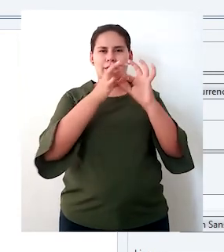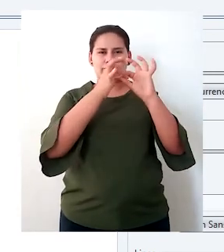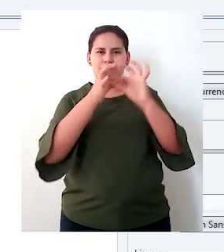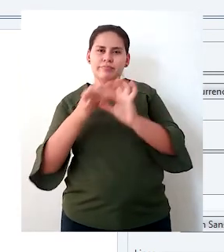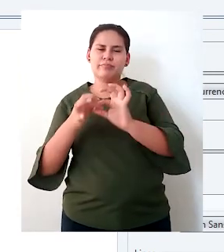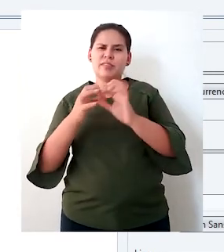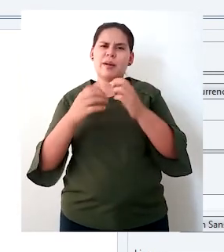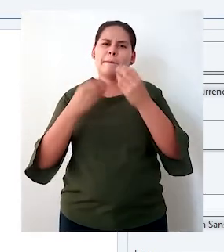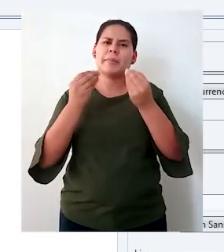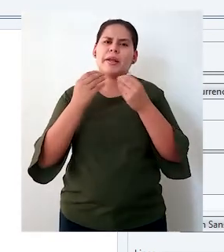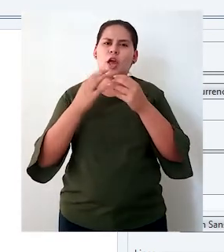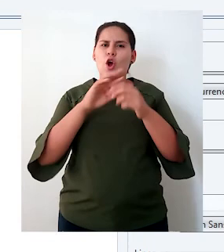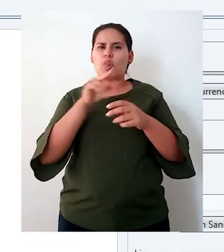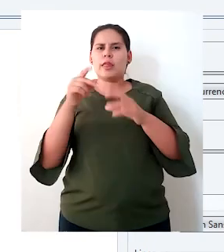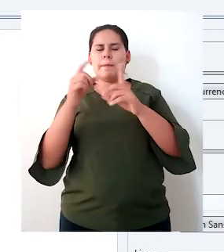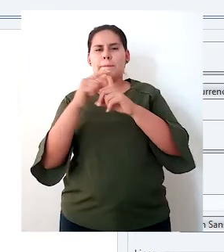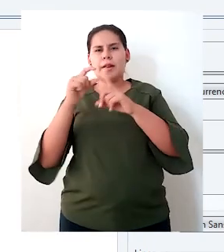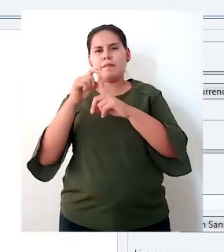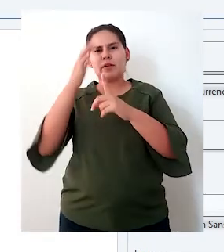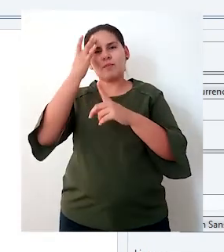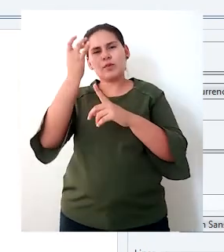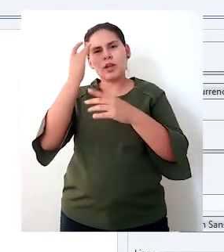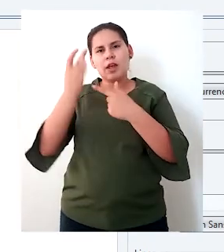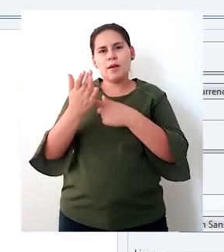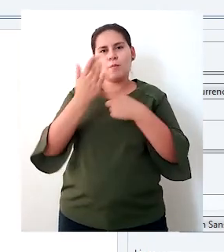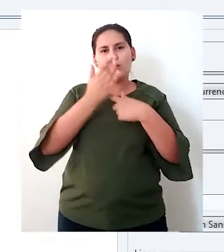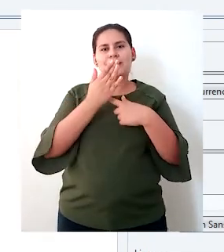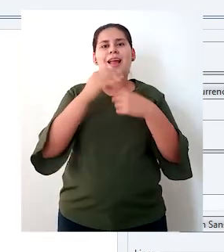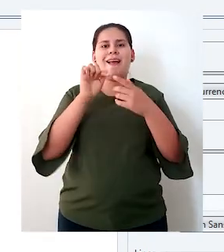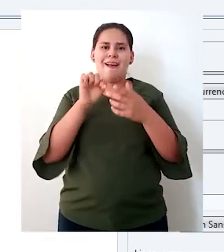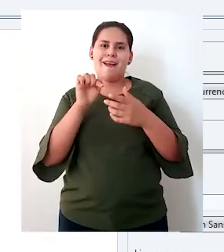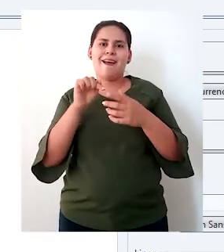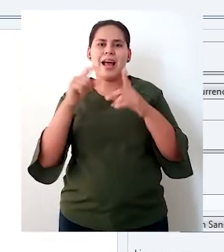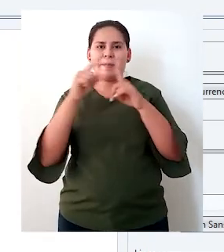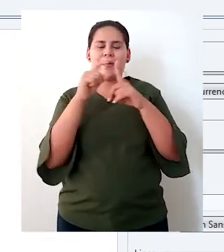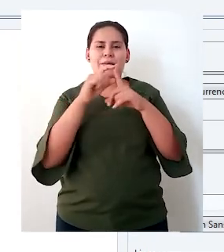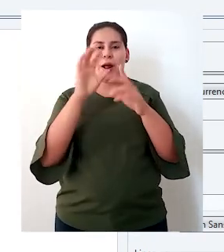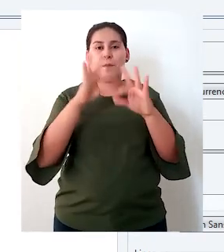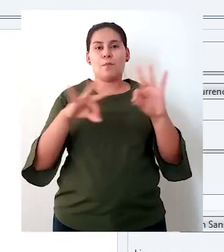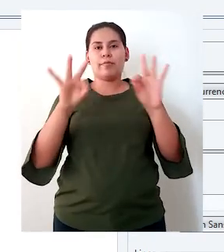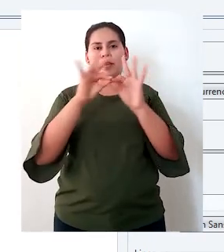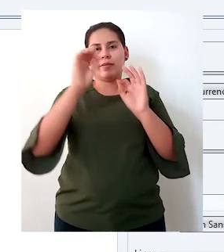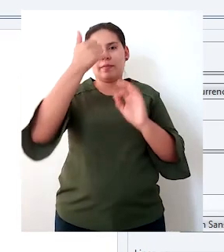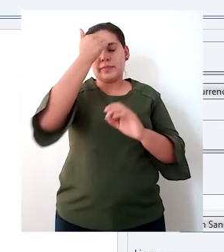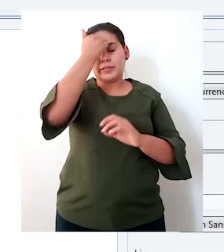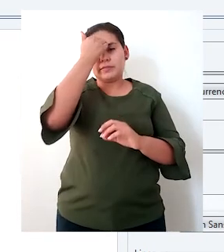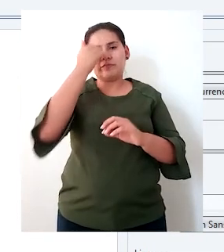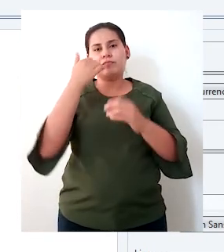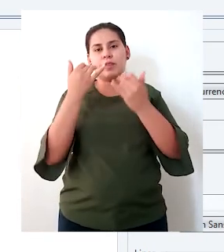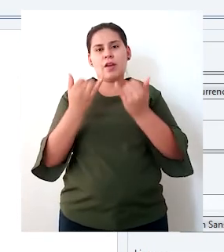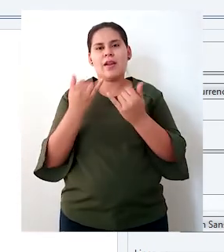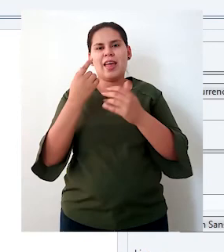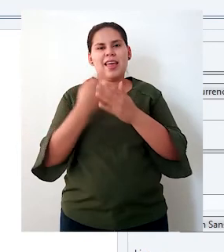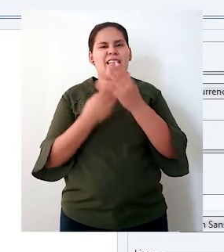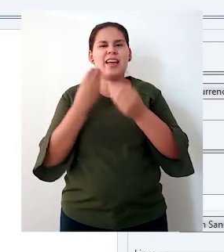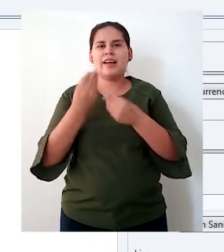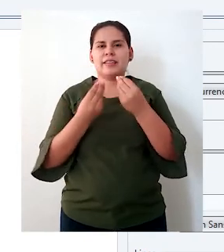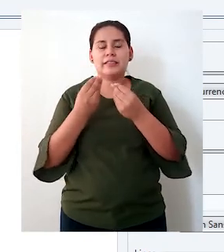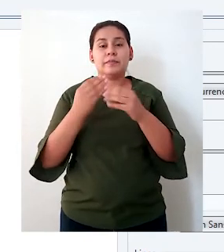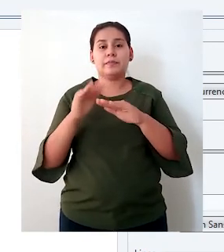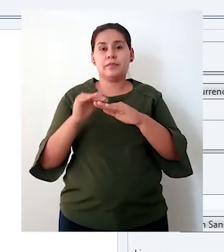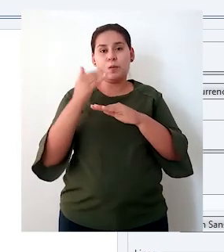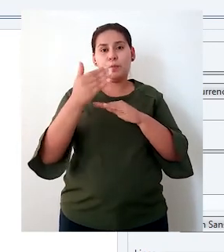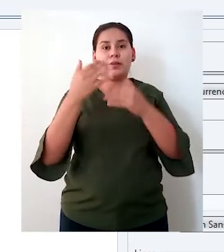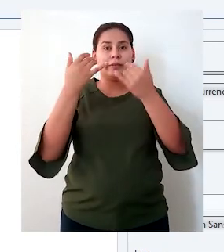que tiene con las otras palabras o con los otros términos de gran importancia. ¿Qué es lo que vamos a hacer ahora? Después